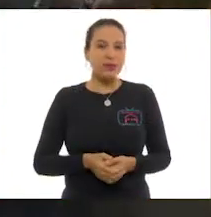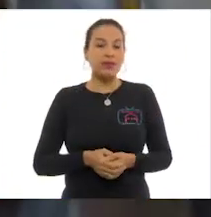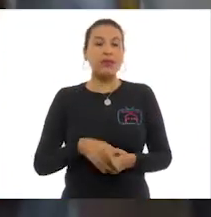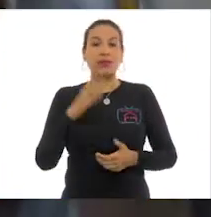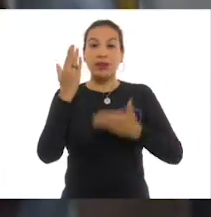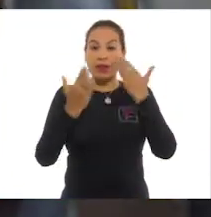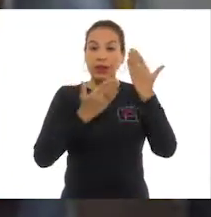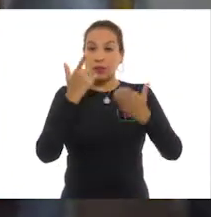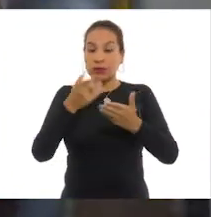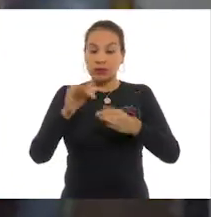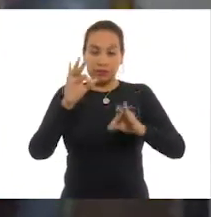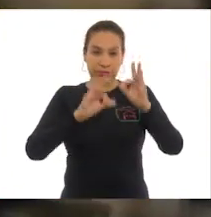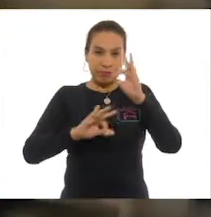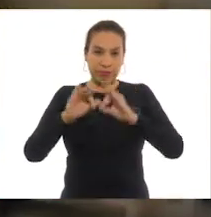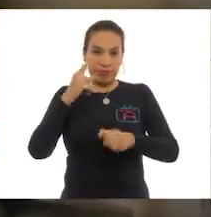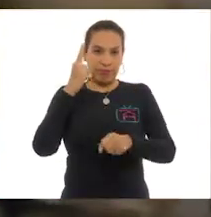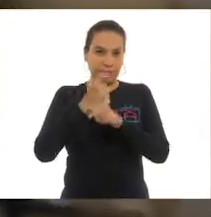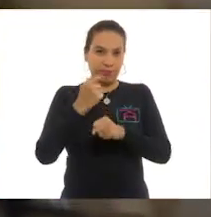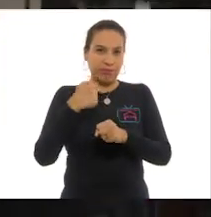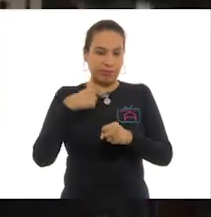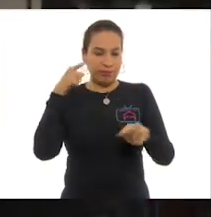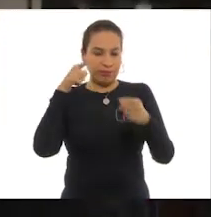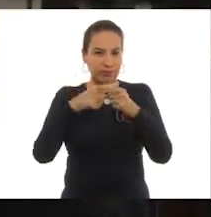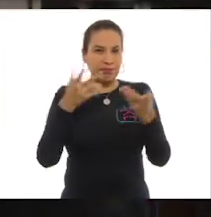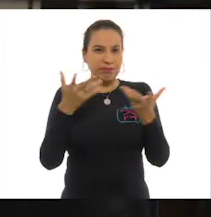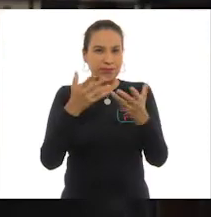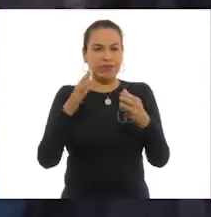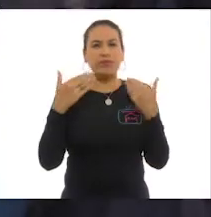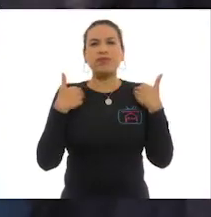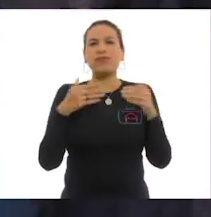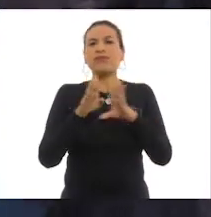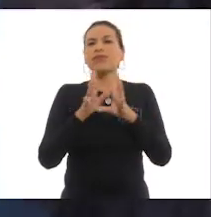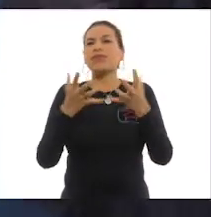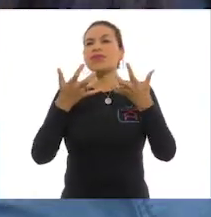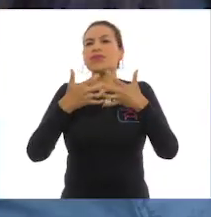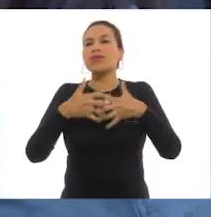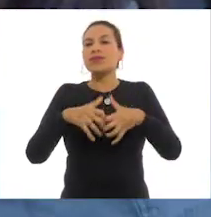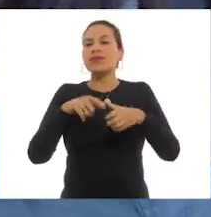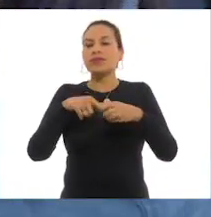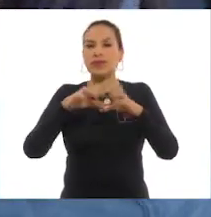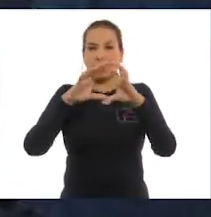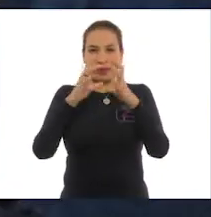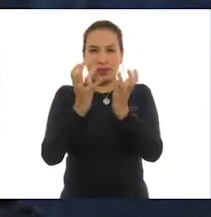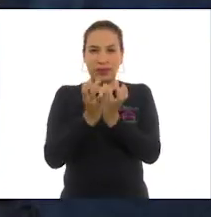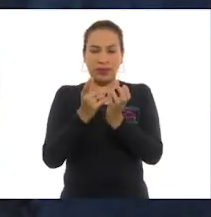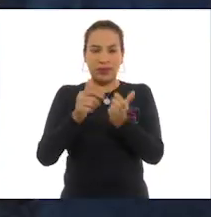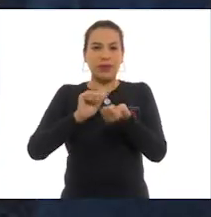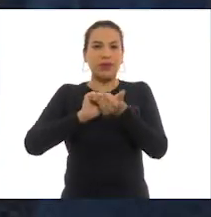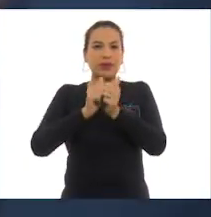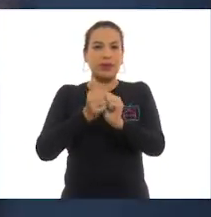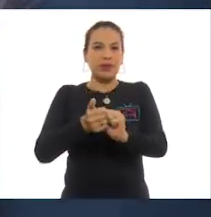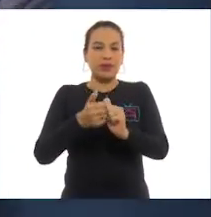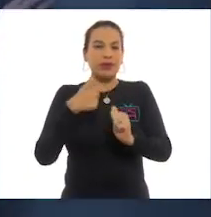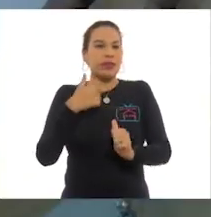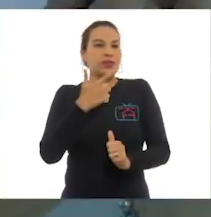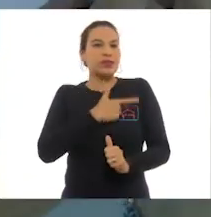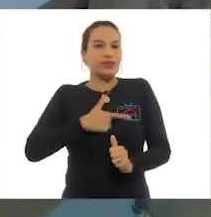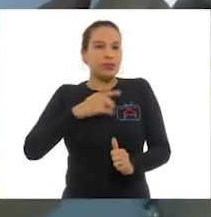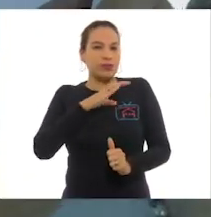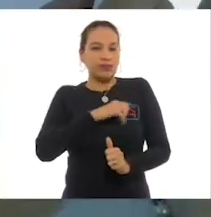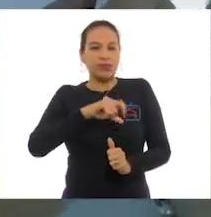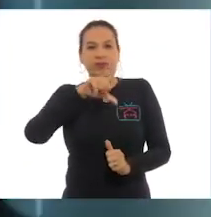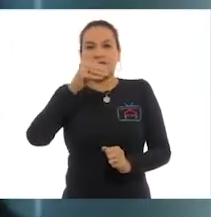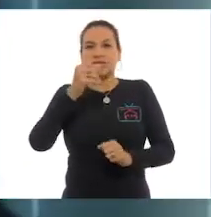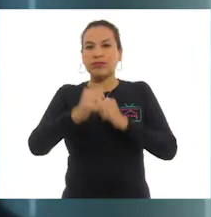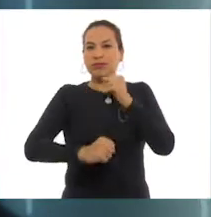Estudiar física fue mi primer reto. Y entender cómo funcionaba nuestra tierra se convirtió en mi pasión. Después